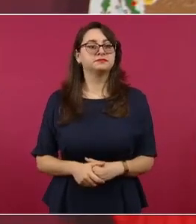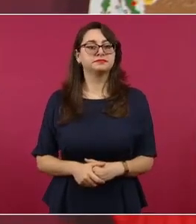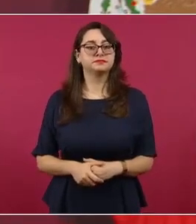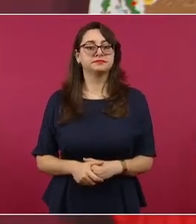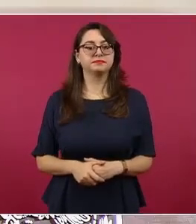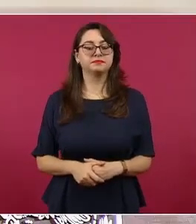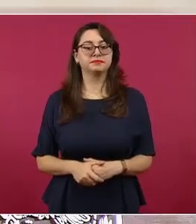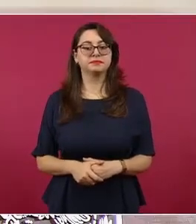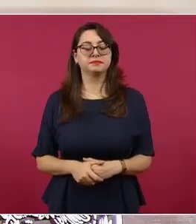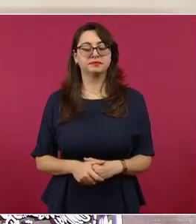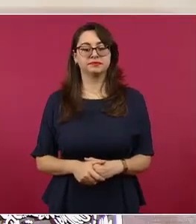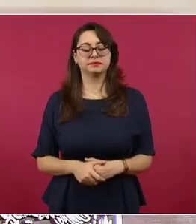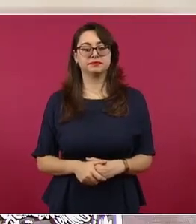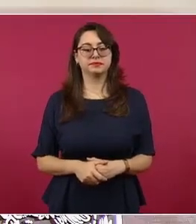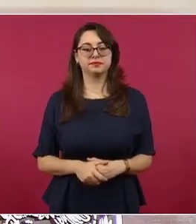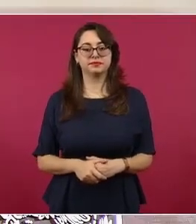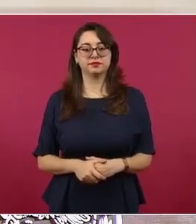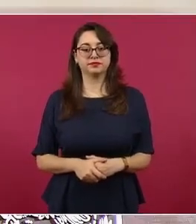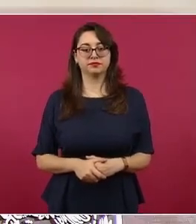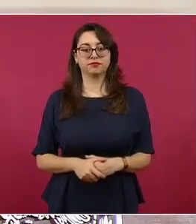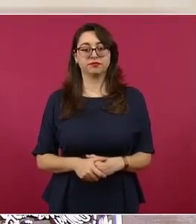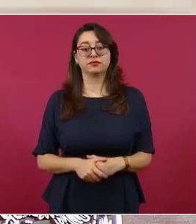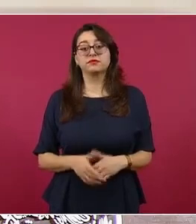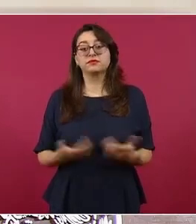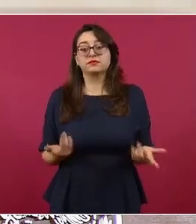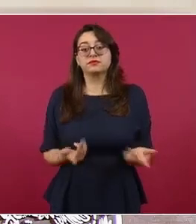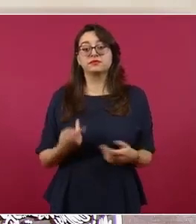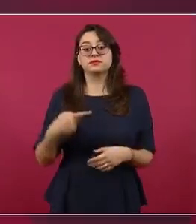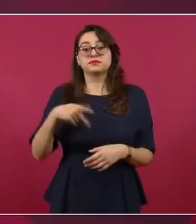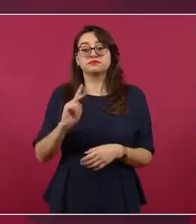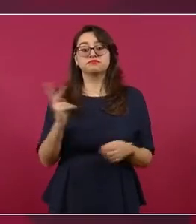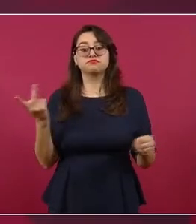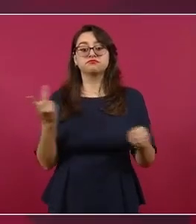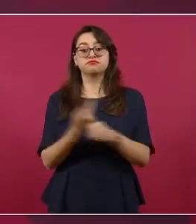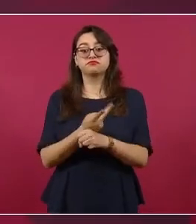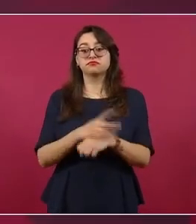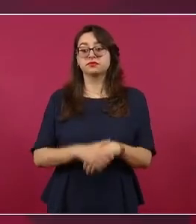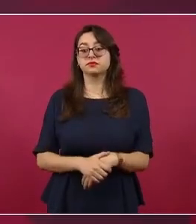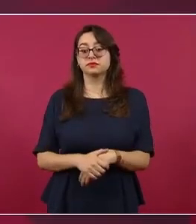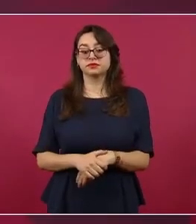violador, un